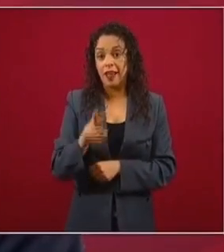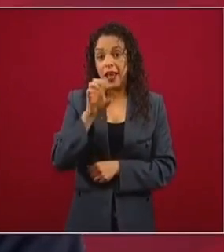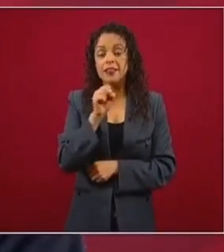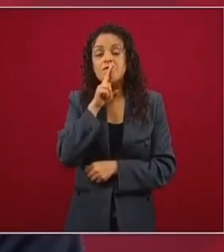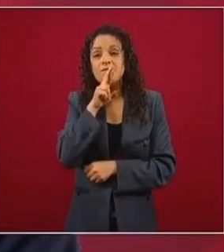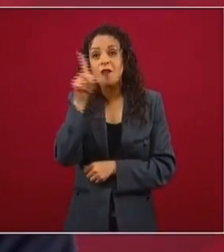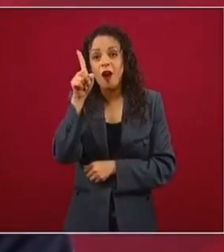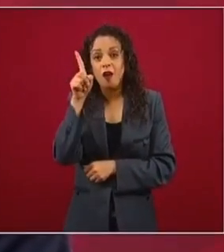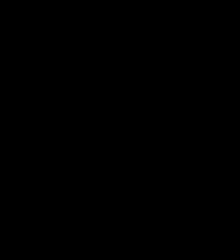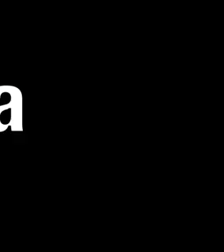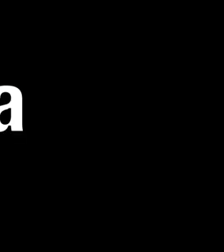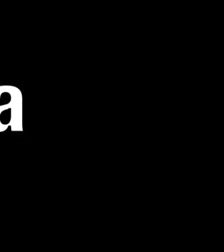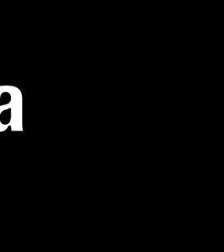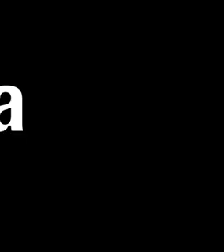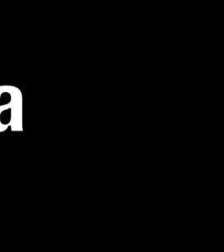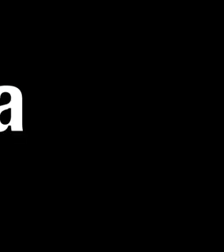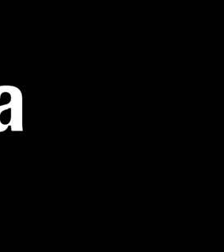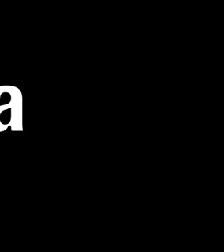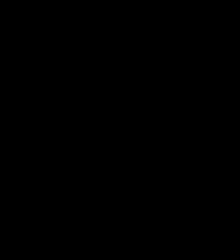Mucho mejor.